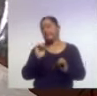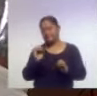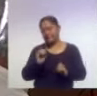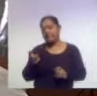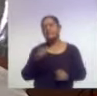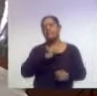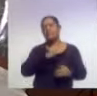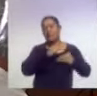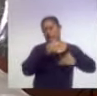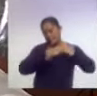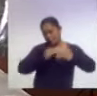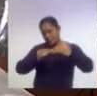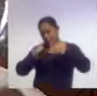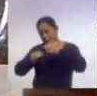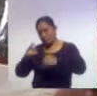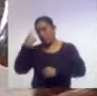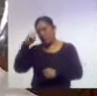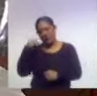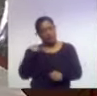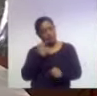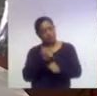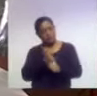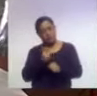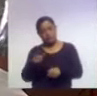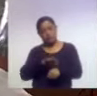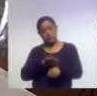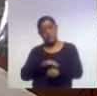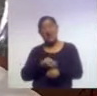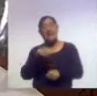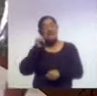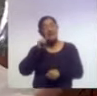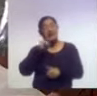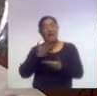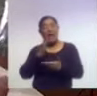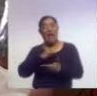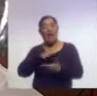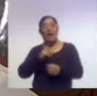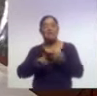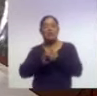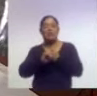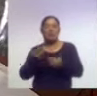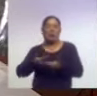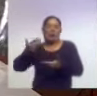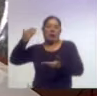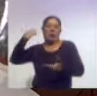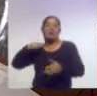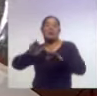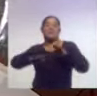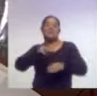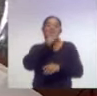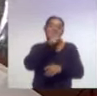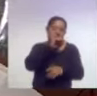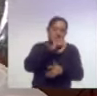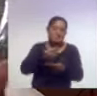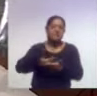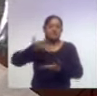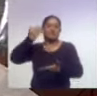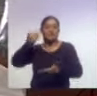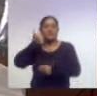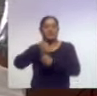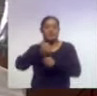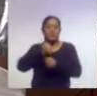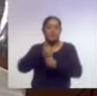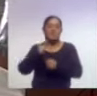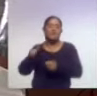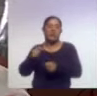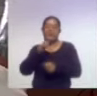proceso complejo para llegar al diagnóstico. Generalmente hay antecedentes familiares, en los cuales el papá, el abuelo fue intolerante al gluten, y entonces